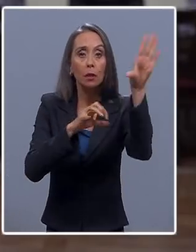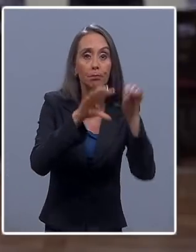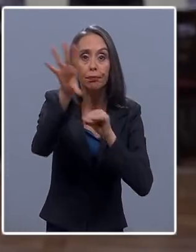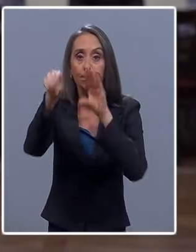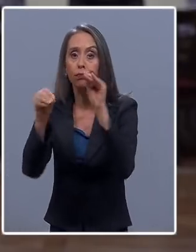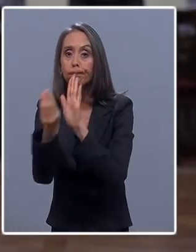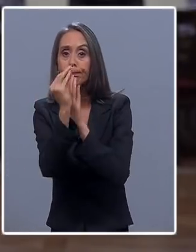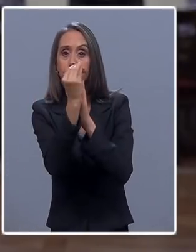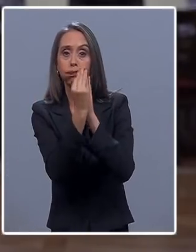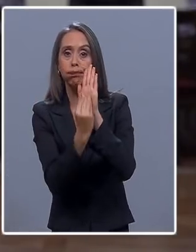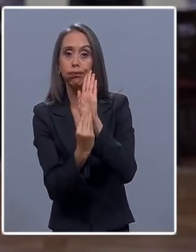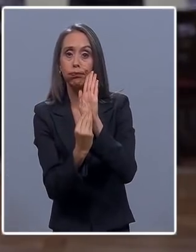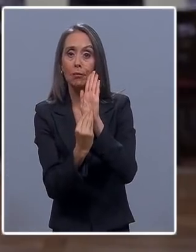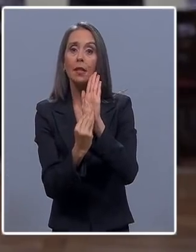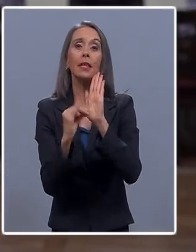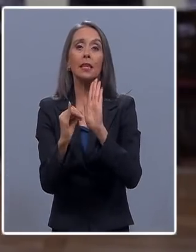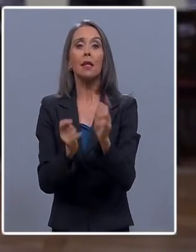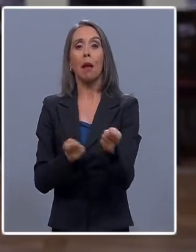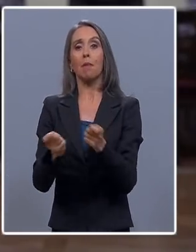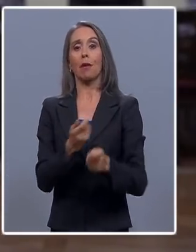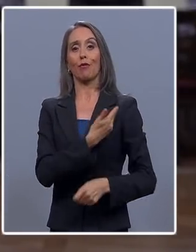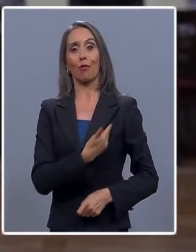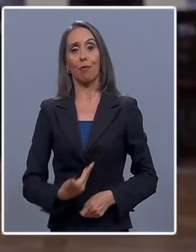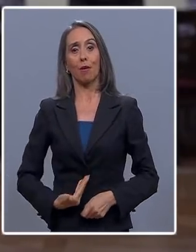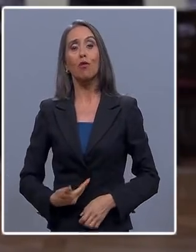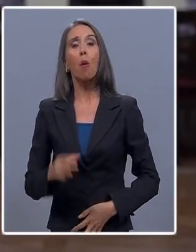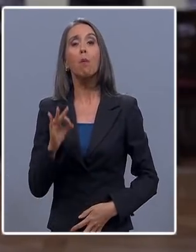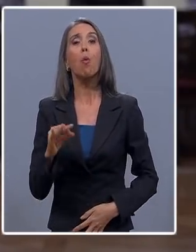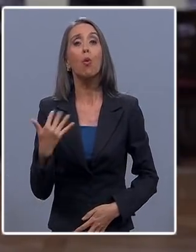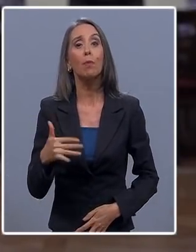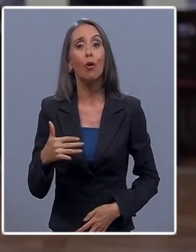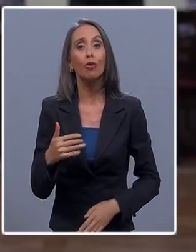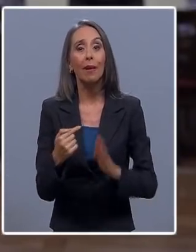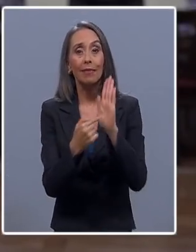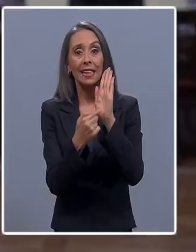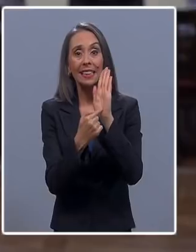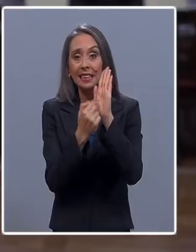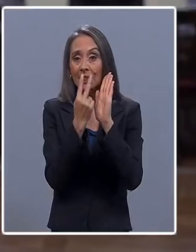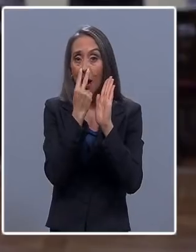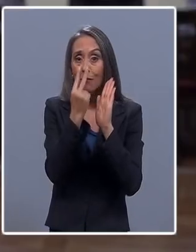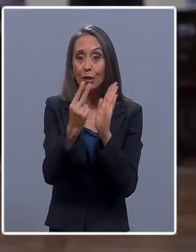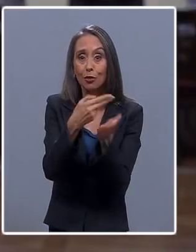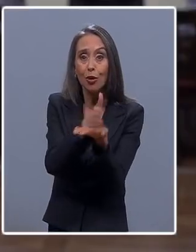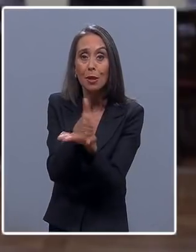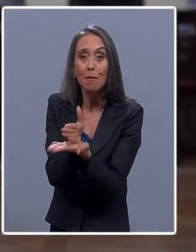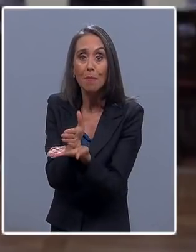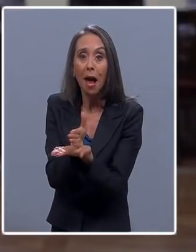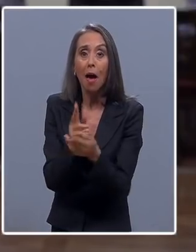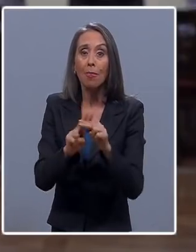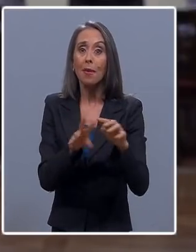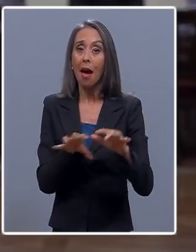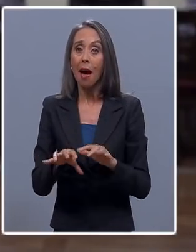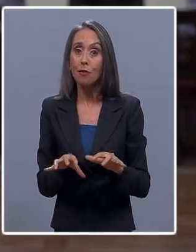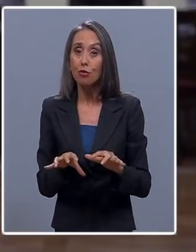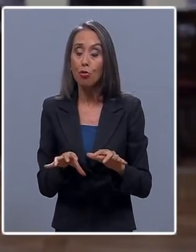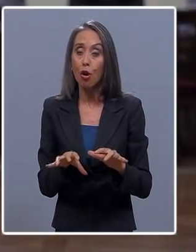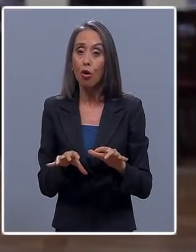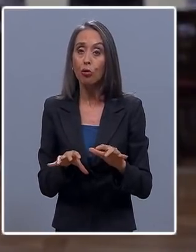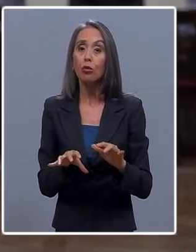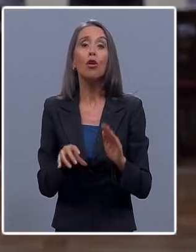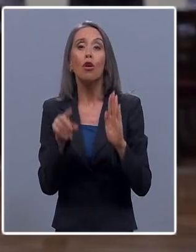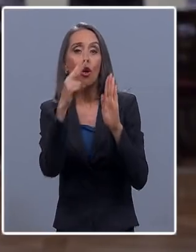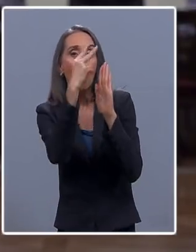en la conducción del gobierno. Es muy importante que esta visión, estrategia y plan de acción sean